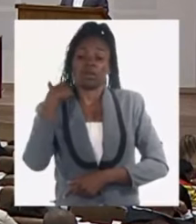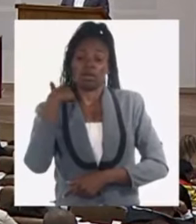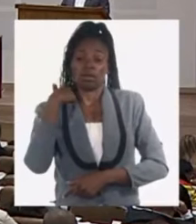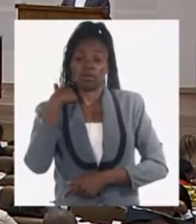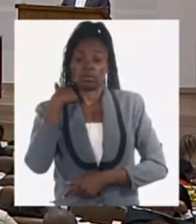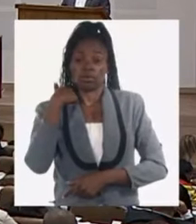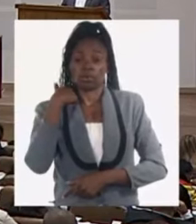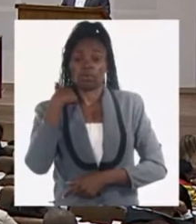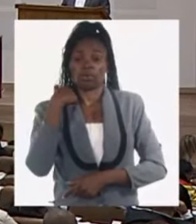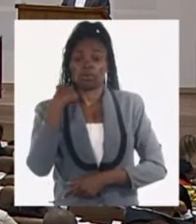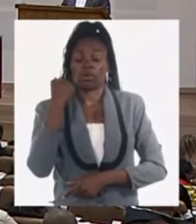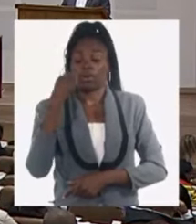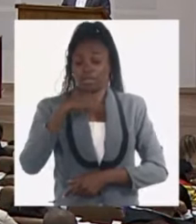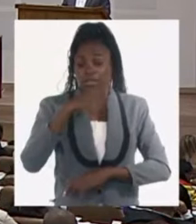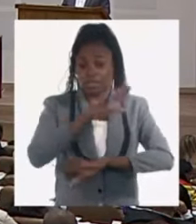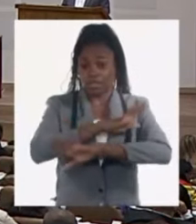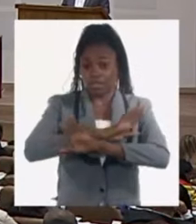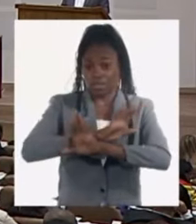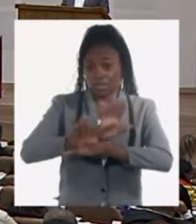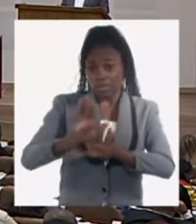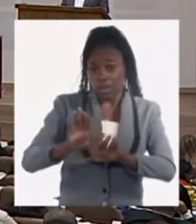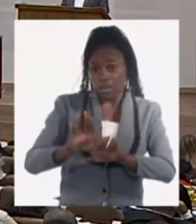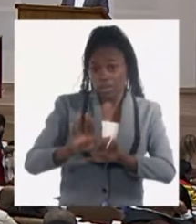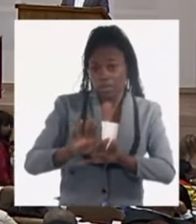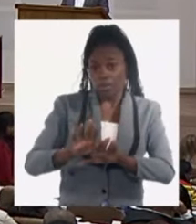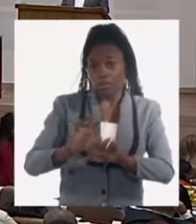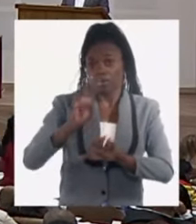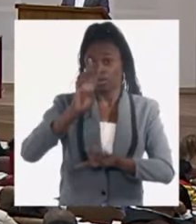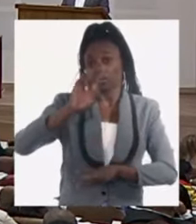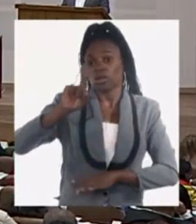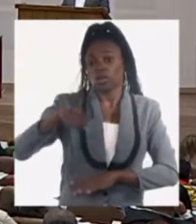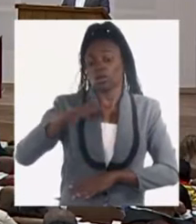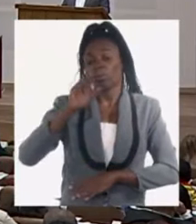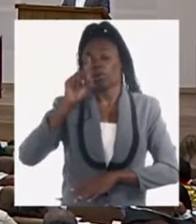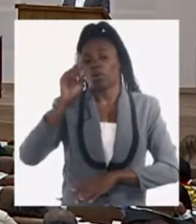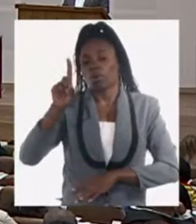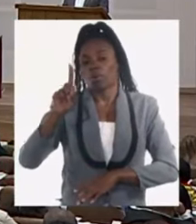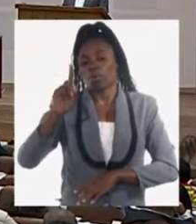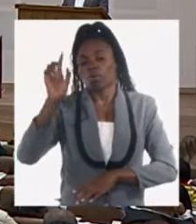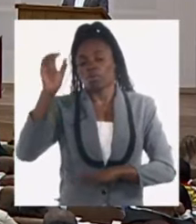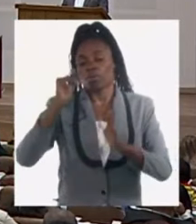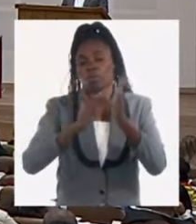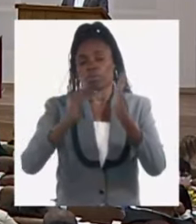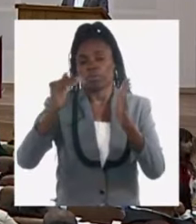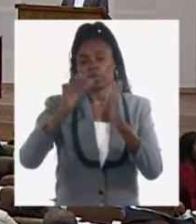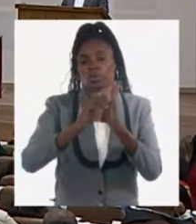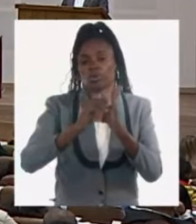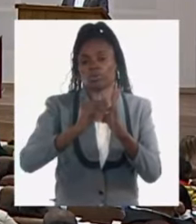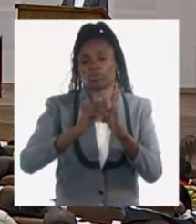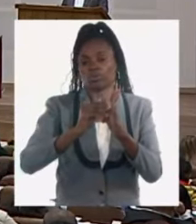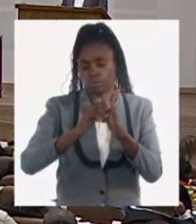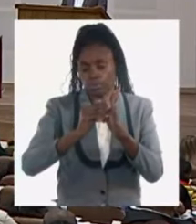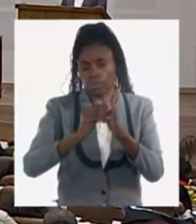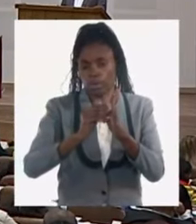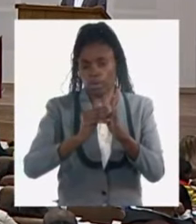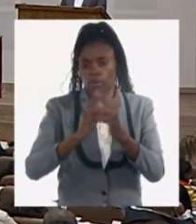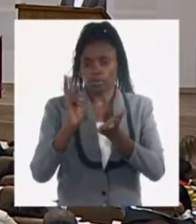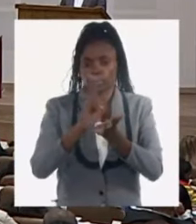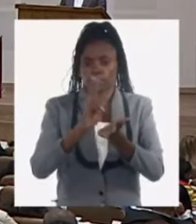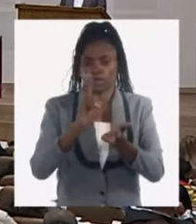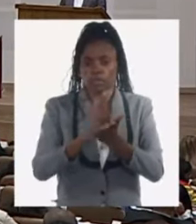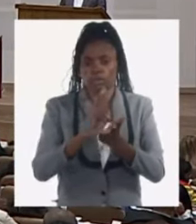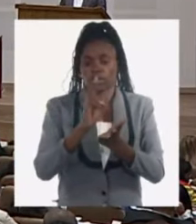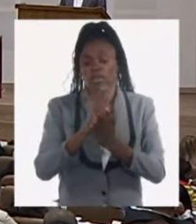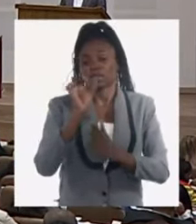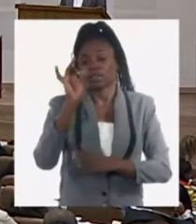aún estaríamos aún con 3,1 millones de visitantes estaríamos al 73% de lo que